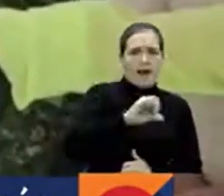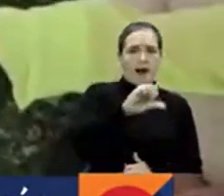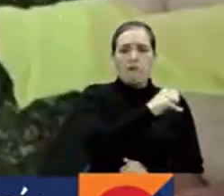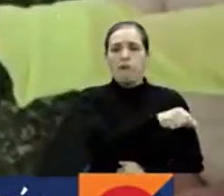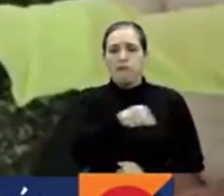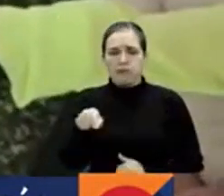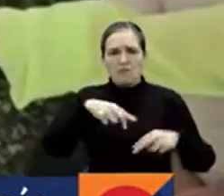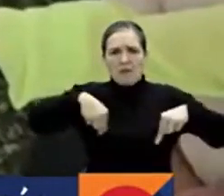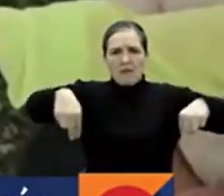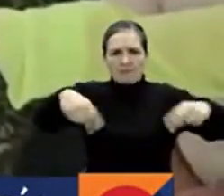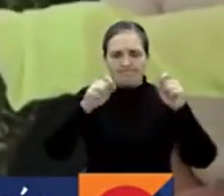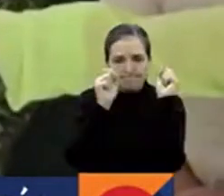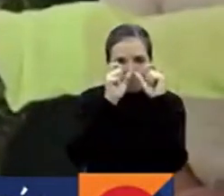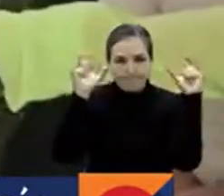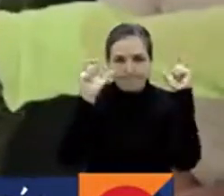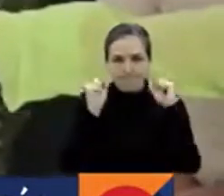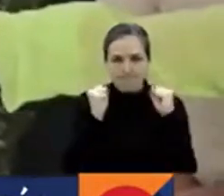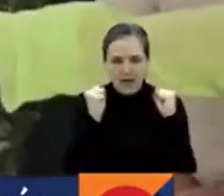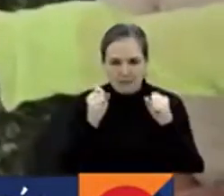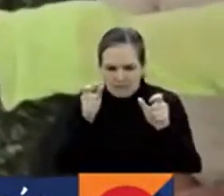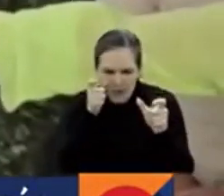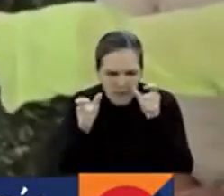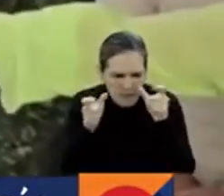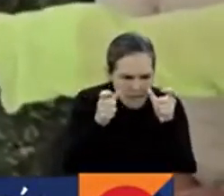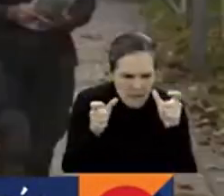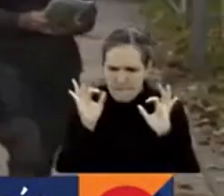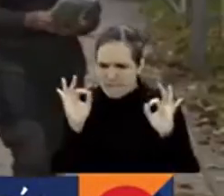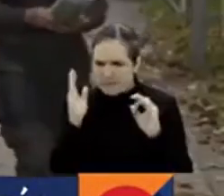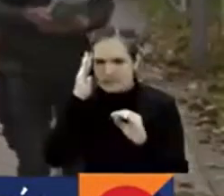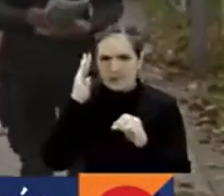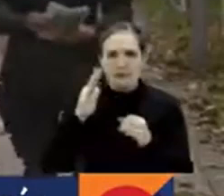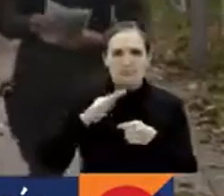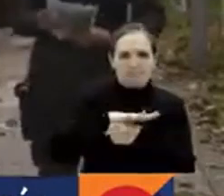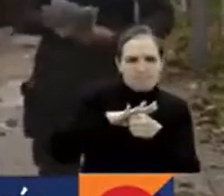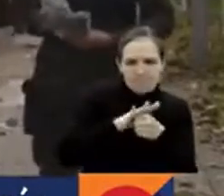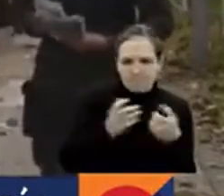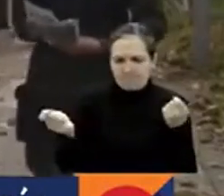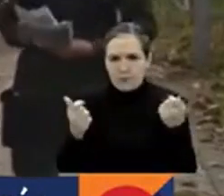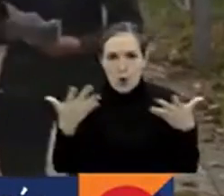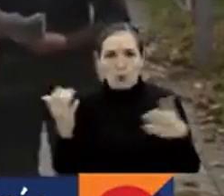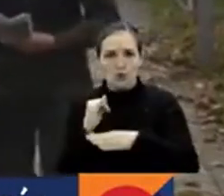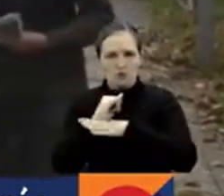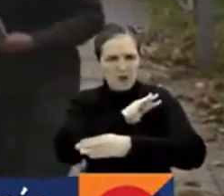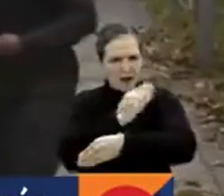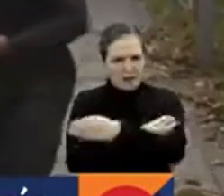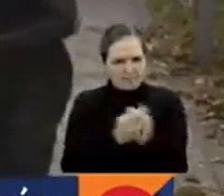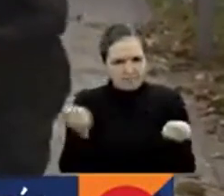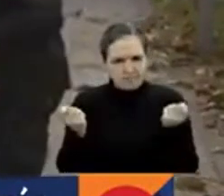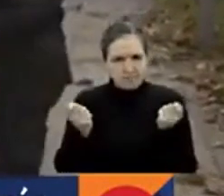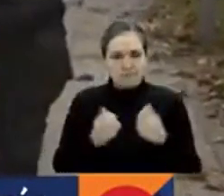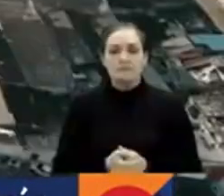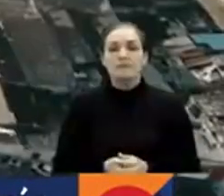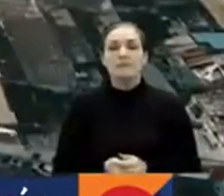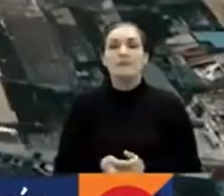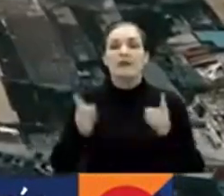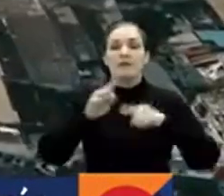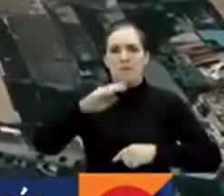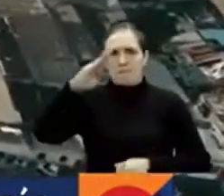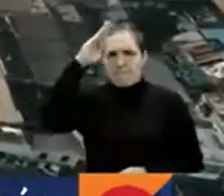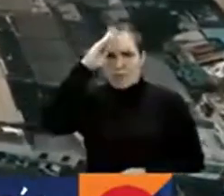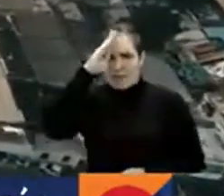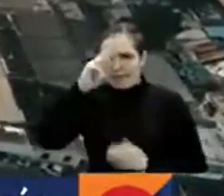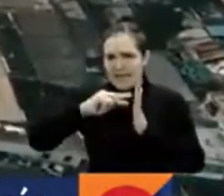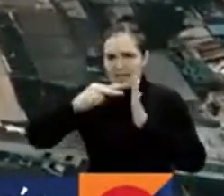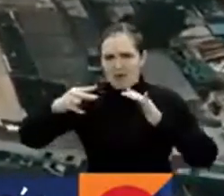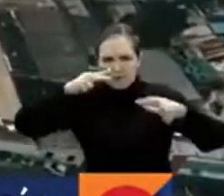alerta máxima con todas las capacidades institucionales. La Policía Metropolitana dispuso de tecnología y de uniformados para